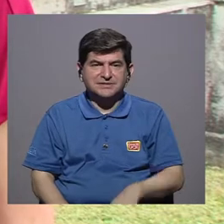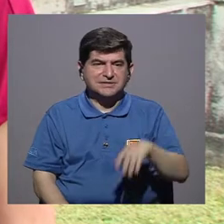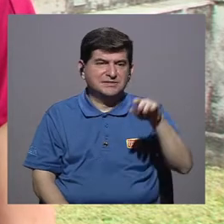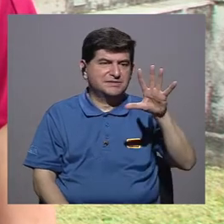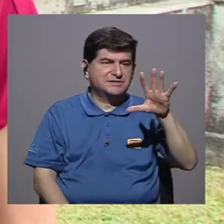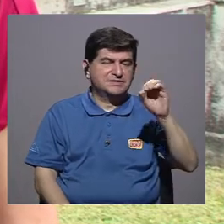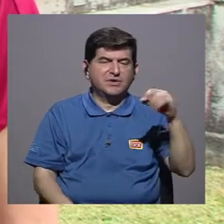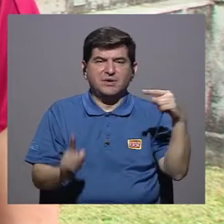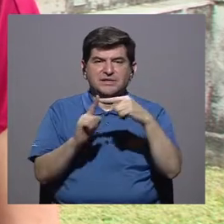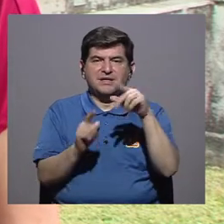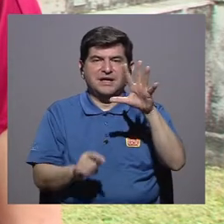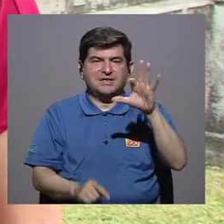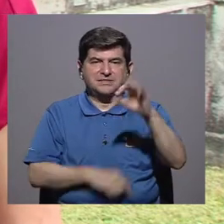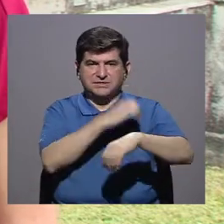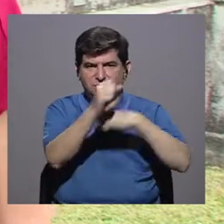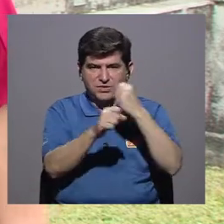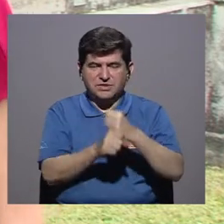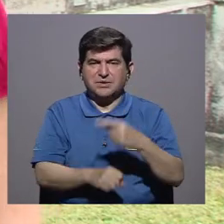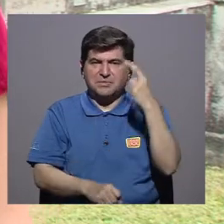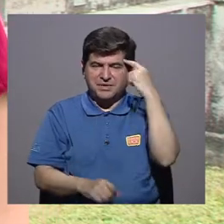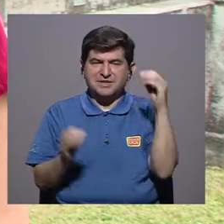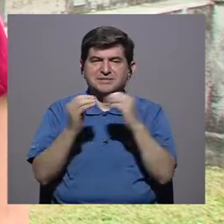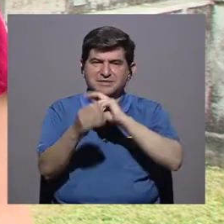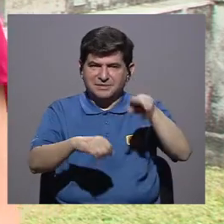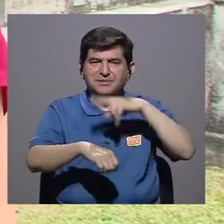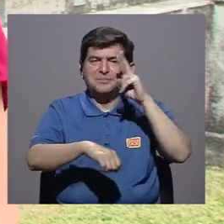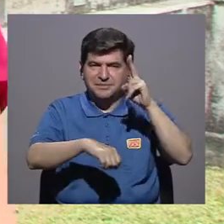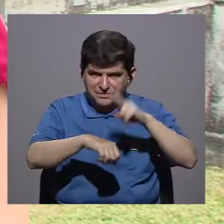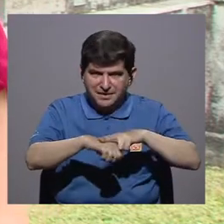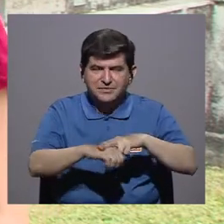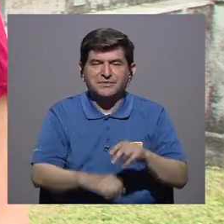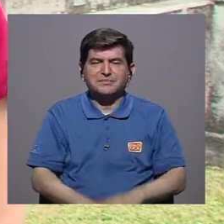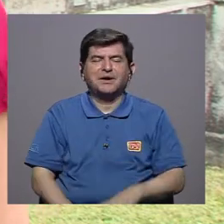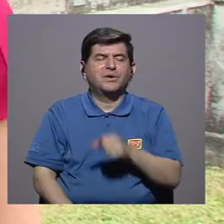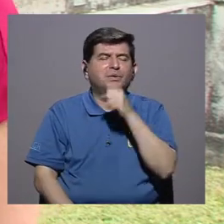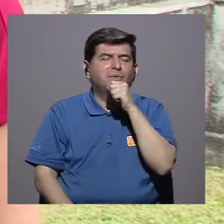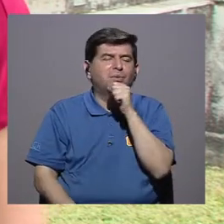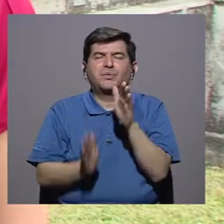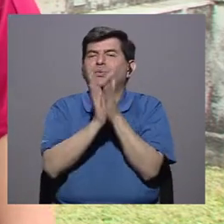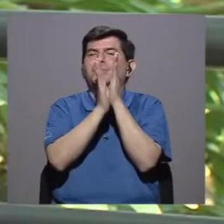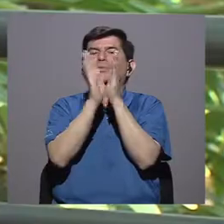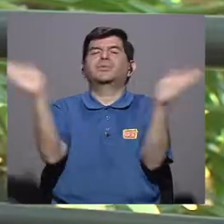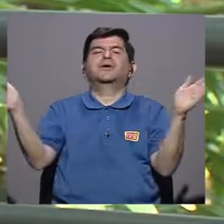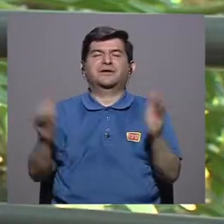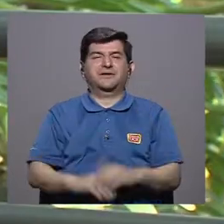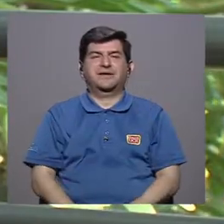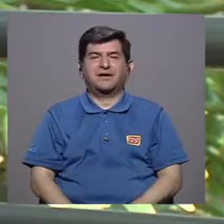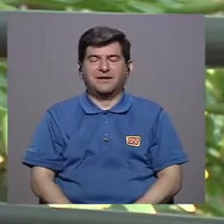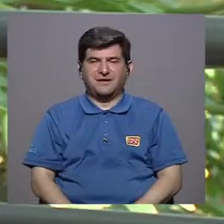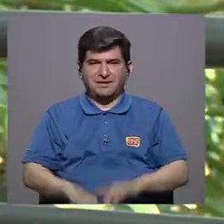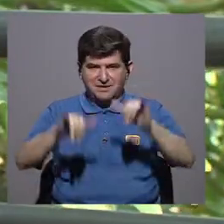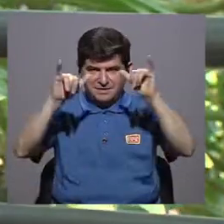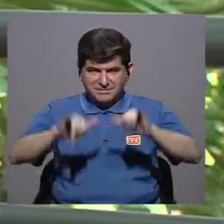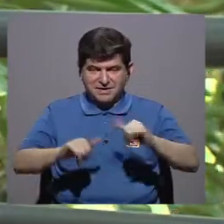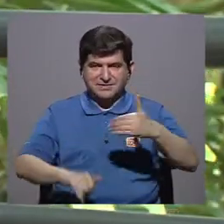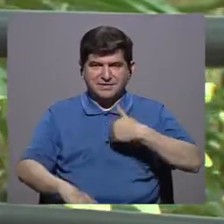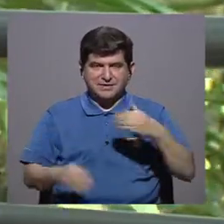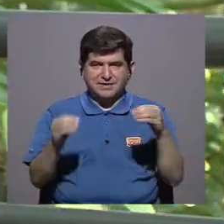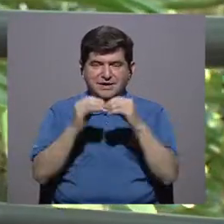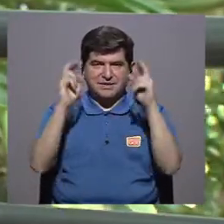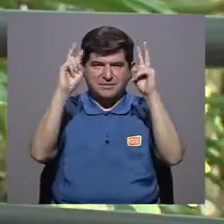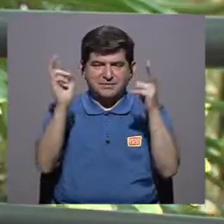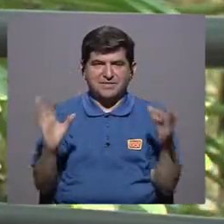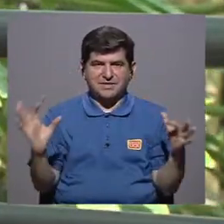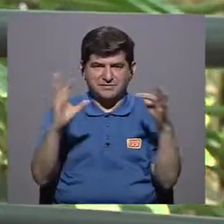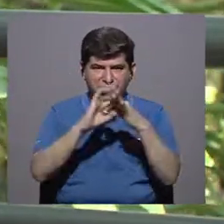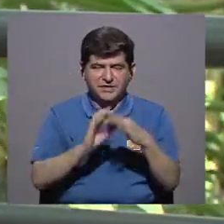50, 59 años, piensa con más frecuencia en la vejez en general. Quédense con nosotros. Tenemos más